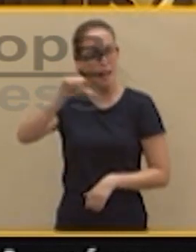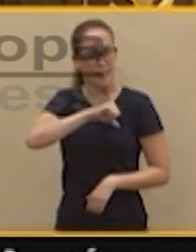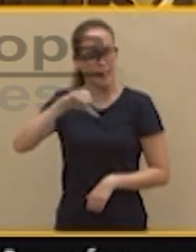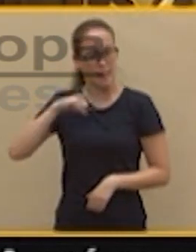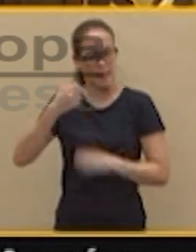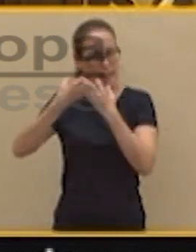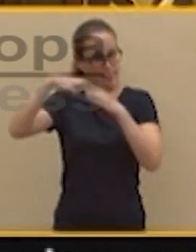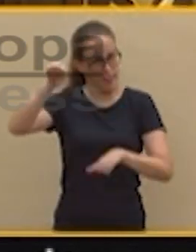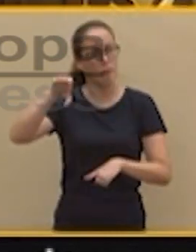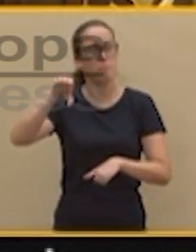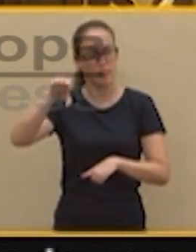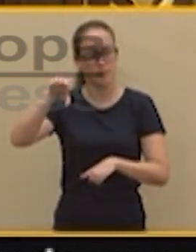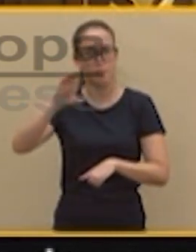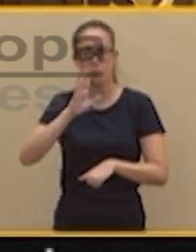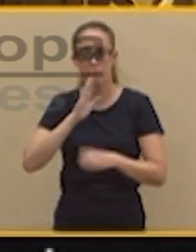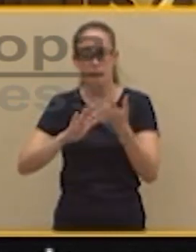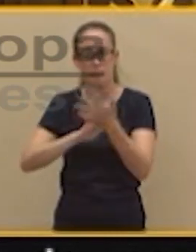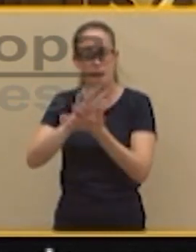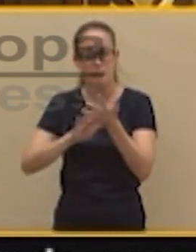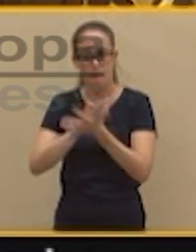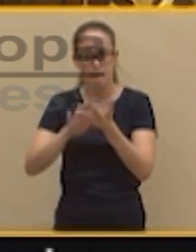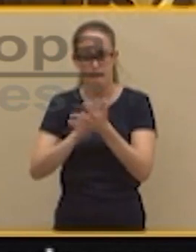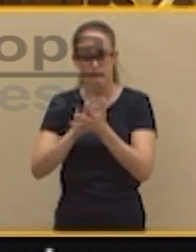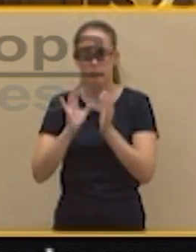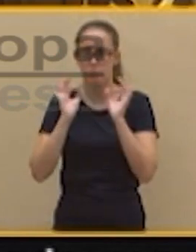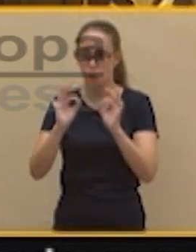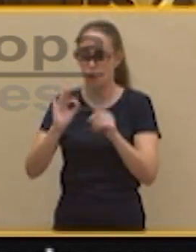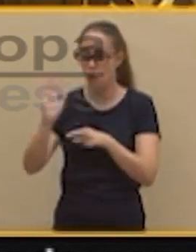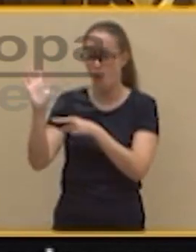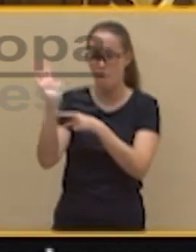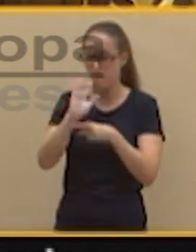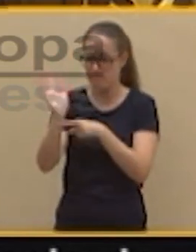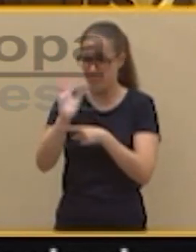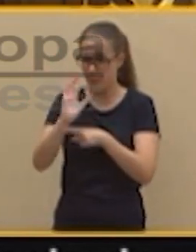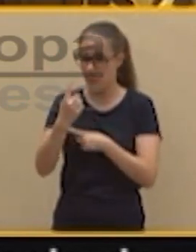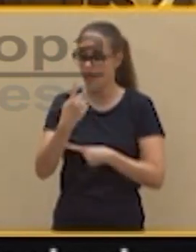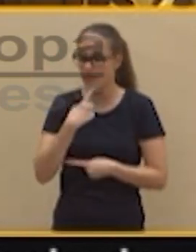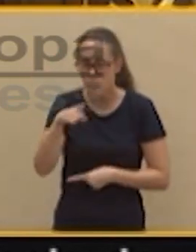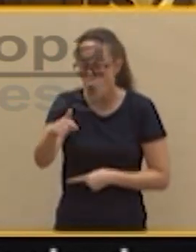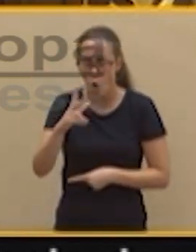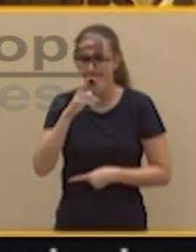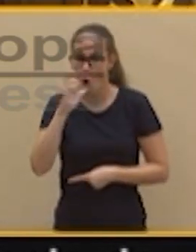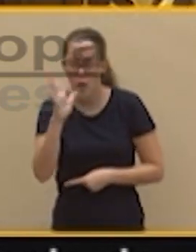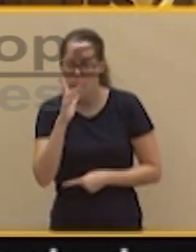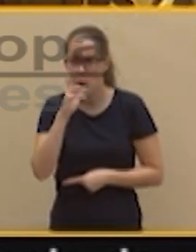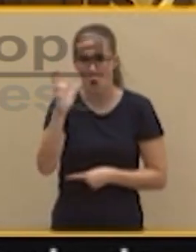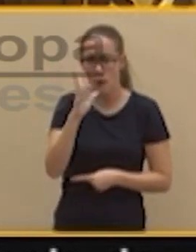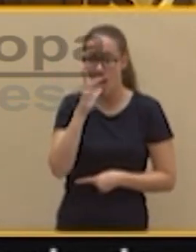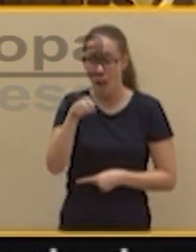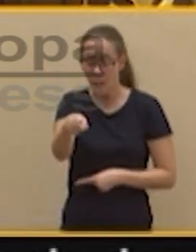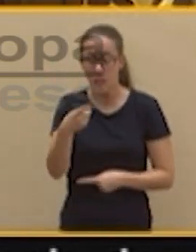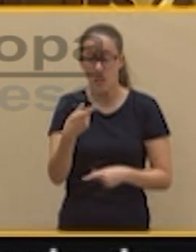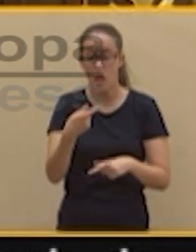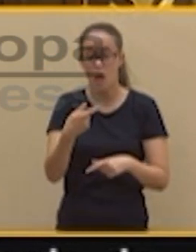secuencia de Casablanca en la que el inspector Renó dice que escándalo, que escándalo, aquí se juegan mientras le introducen las ganancias de haber jugado